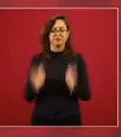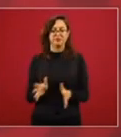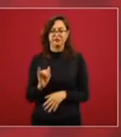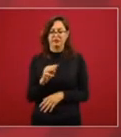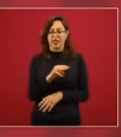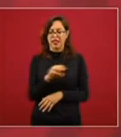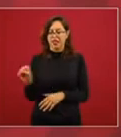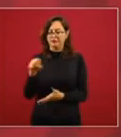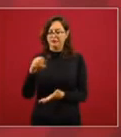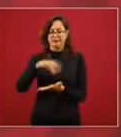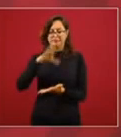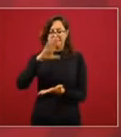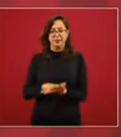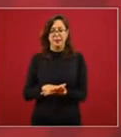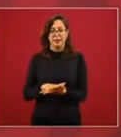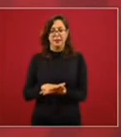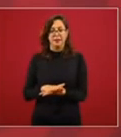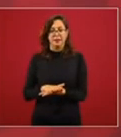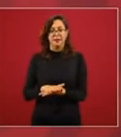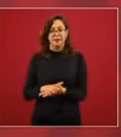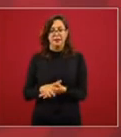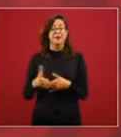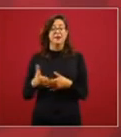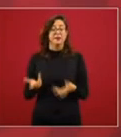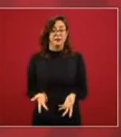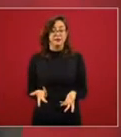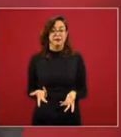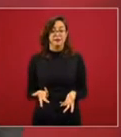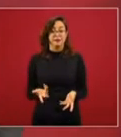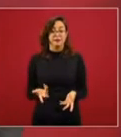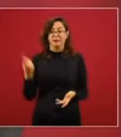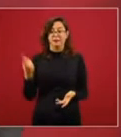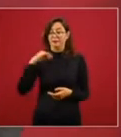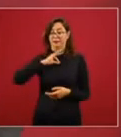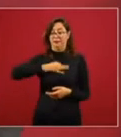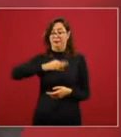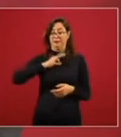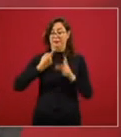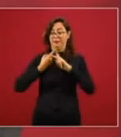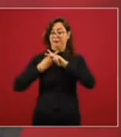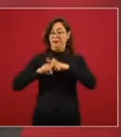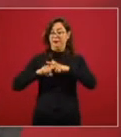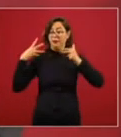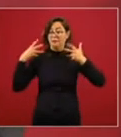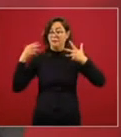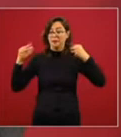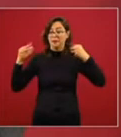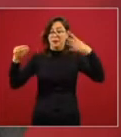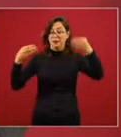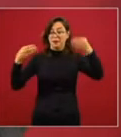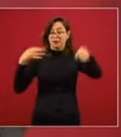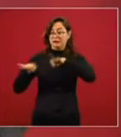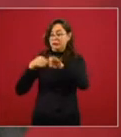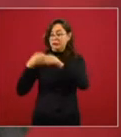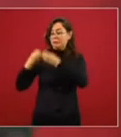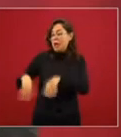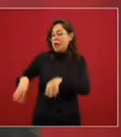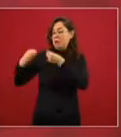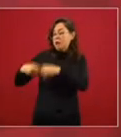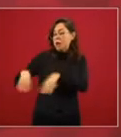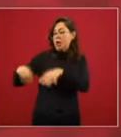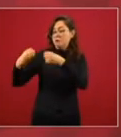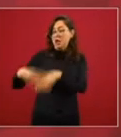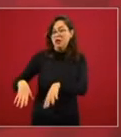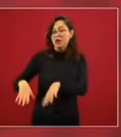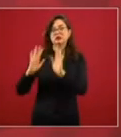el seguro social por primera vez después de la pandemia ya se está recontratando vamos